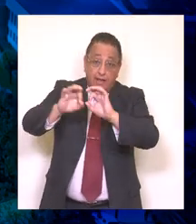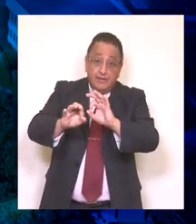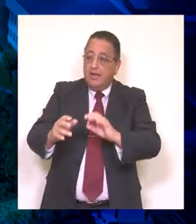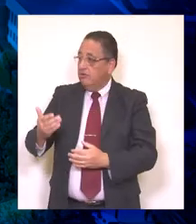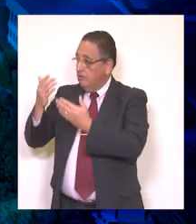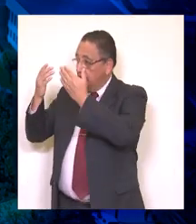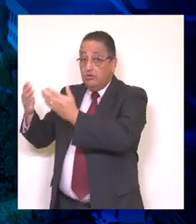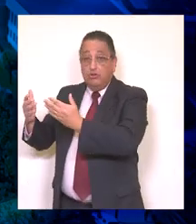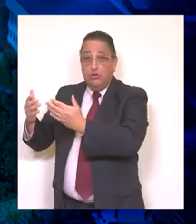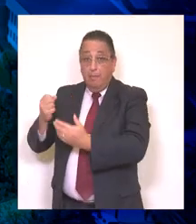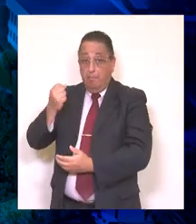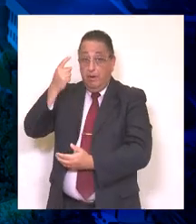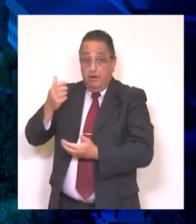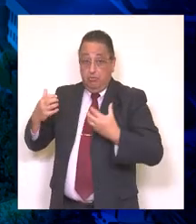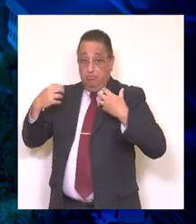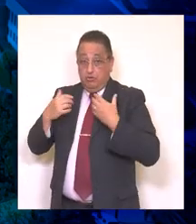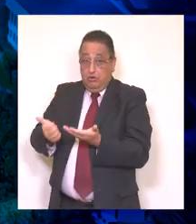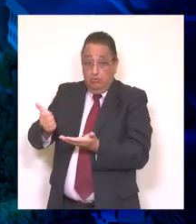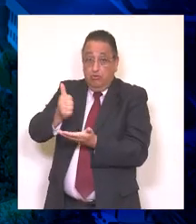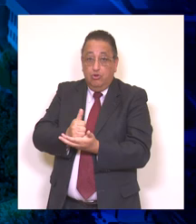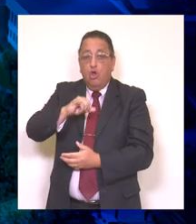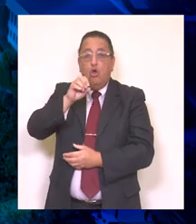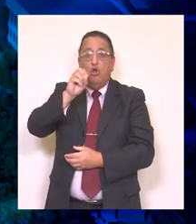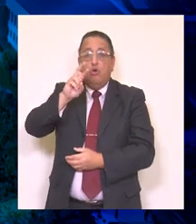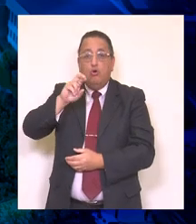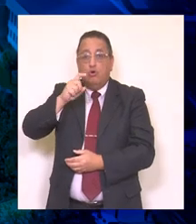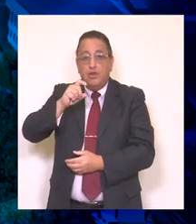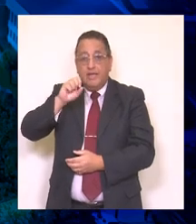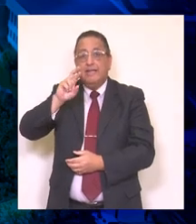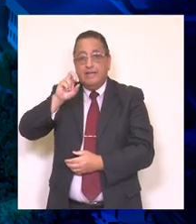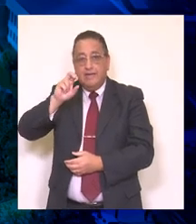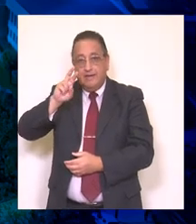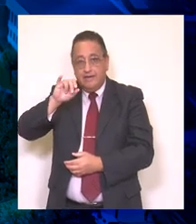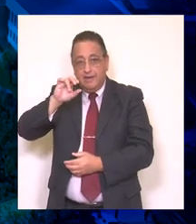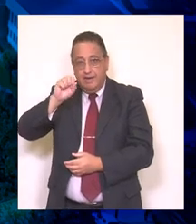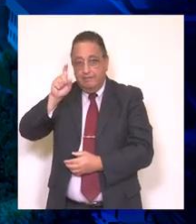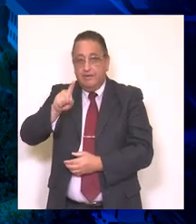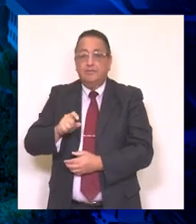dejo con ustedes a la primera autoridad de la Comuna, don Jorge Rivas Figueroa.